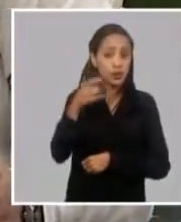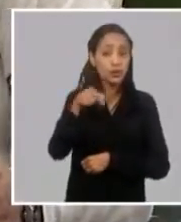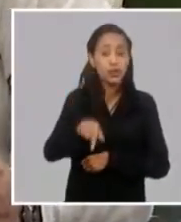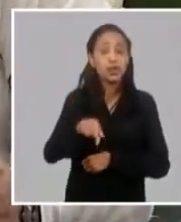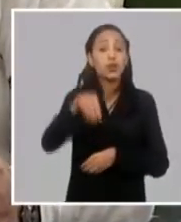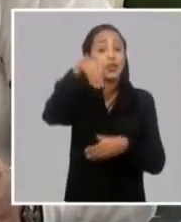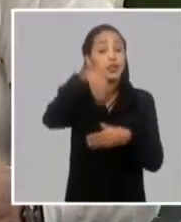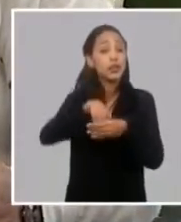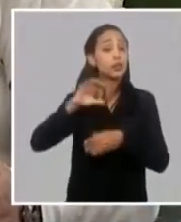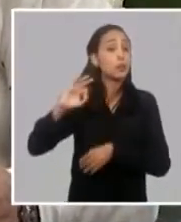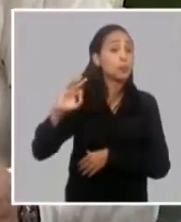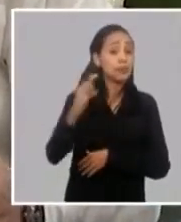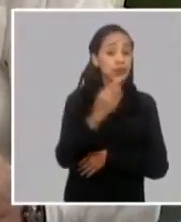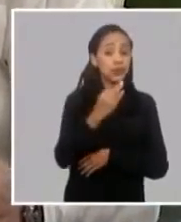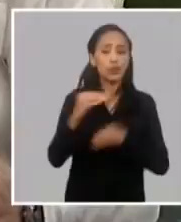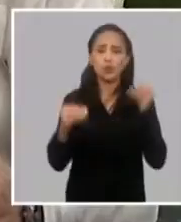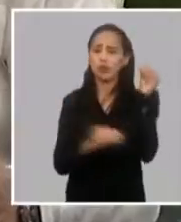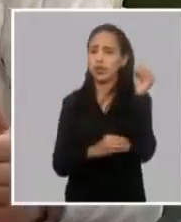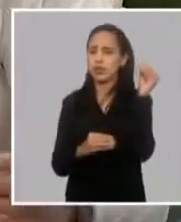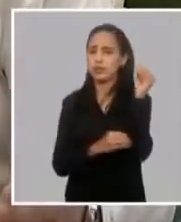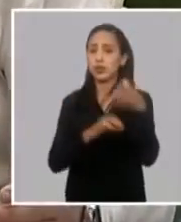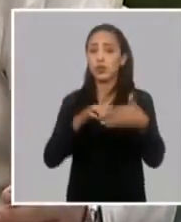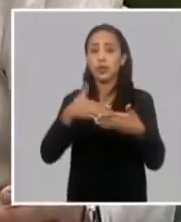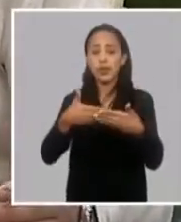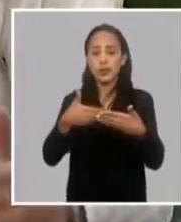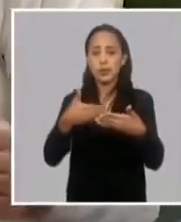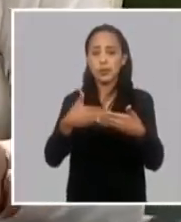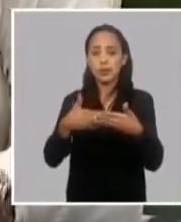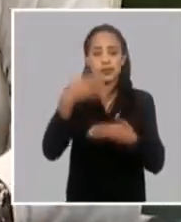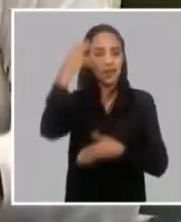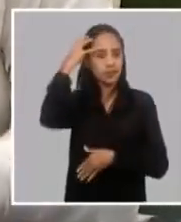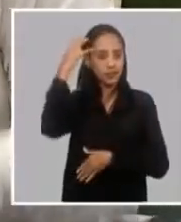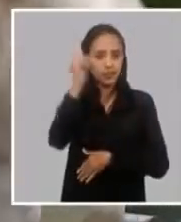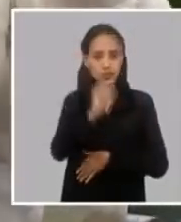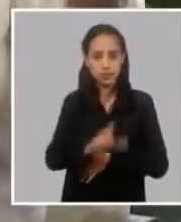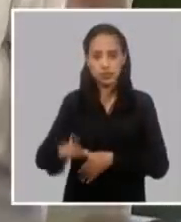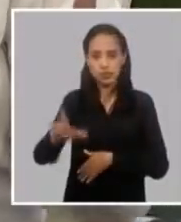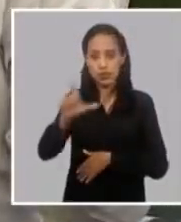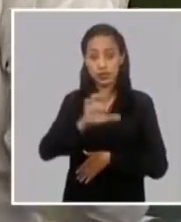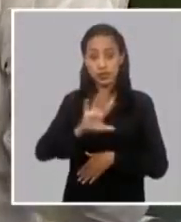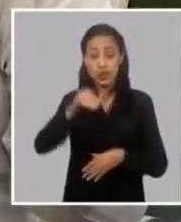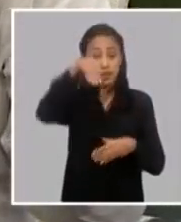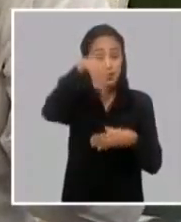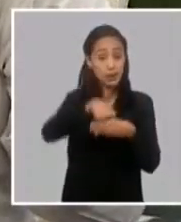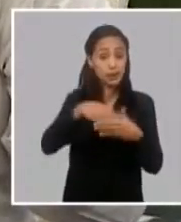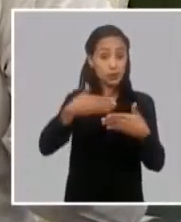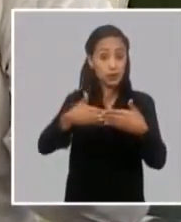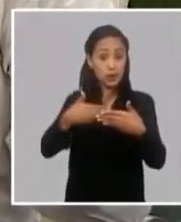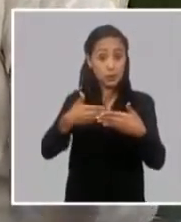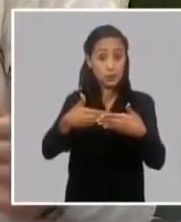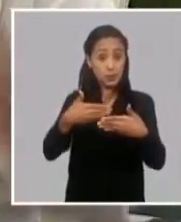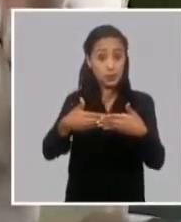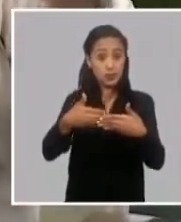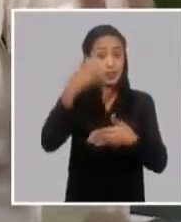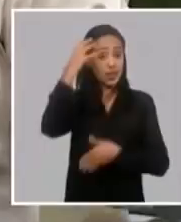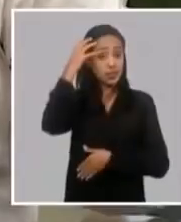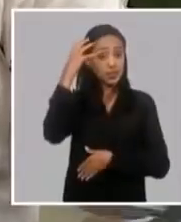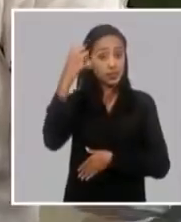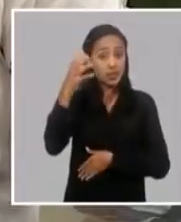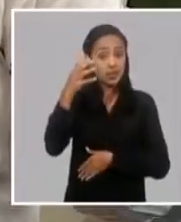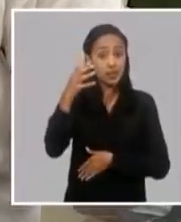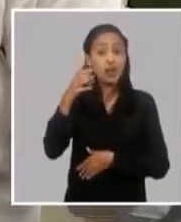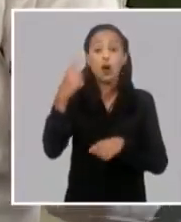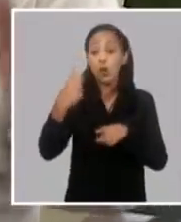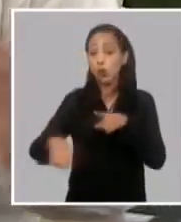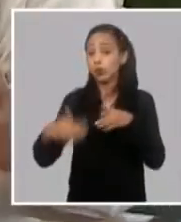del perfeccionamiento del fortalecimiento de la empresa estatal socialista ya tendríamos dentro de la empresa estatal socialista la empresa